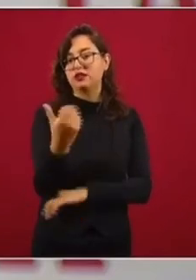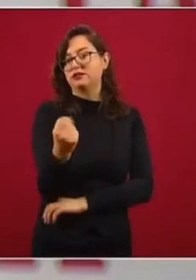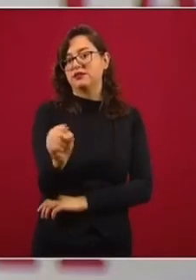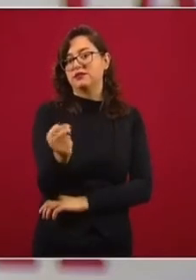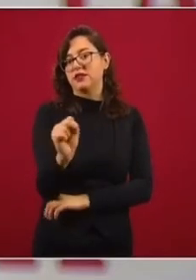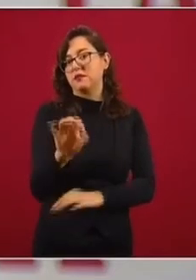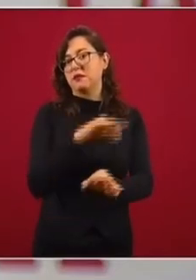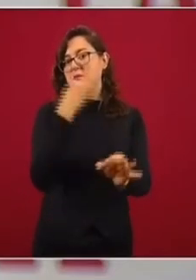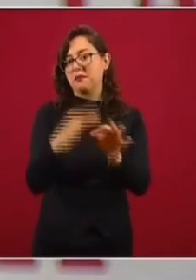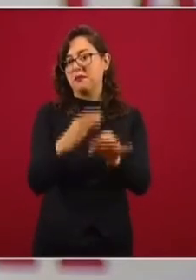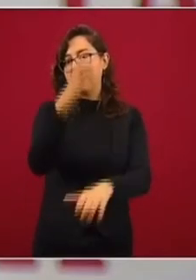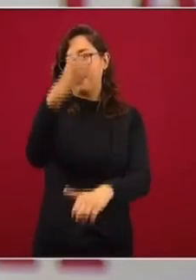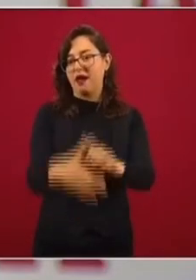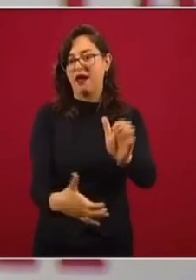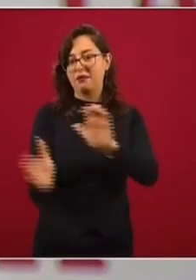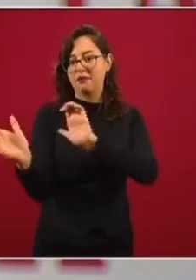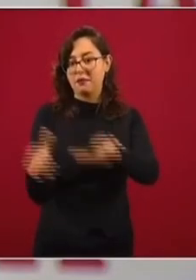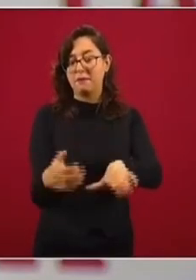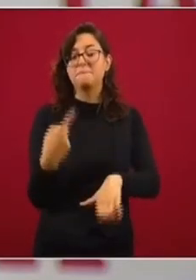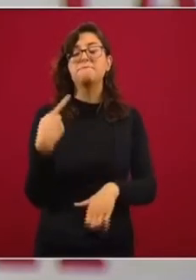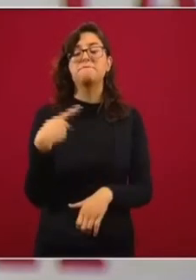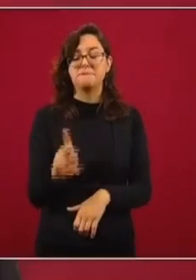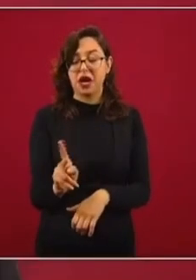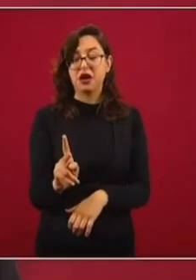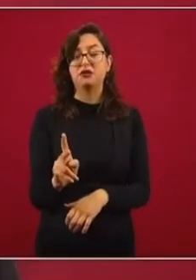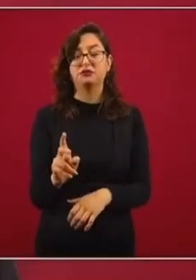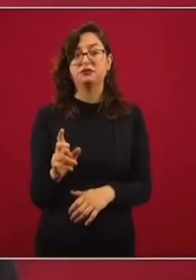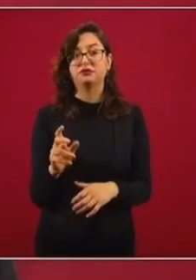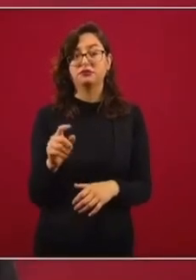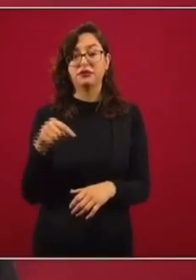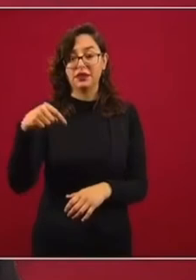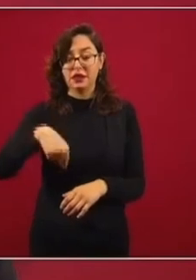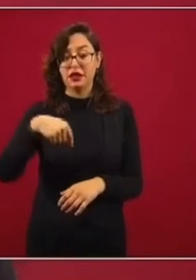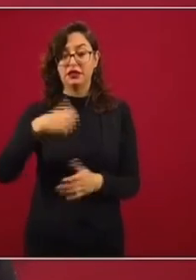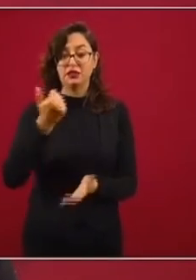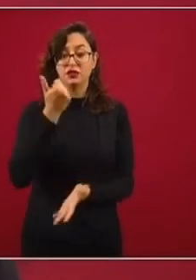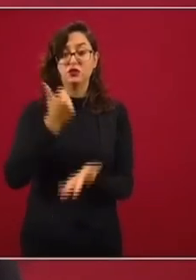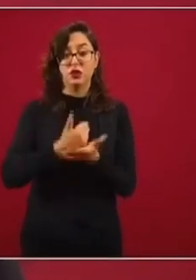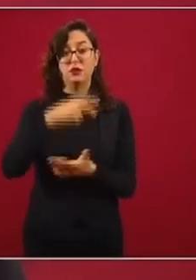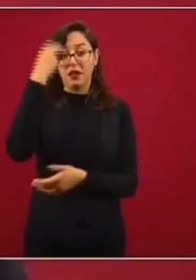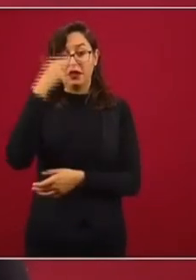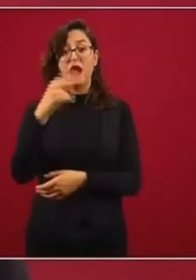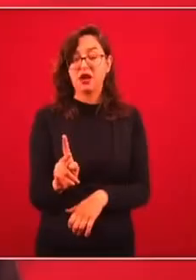Pero sí hay un incremento en la matrícula, por ejemplo, aquí en la Ciudad de México que